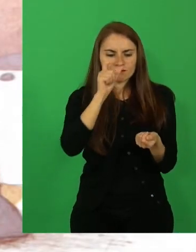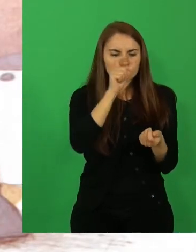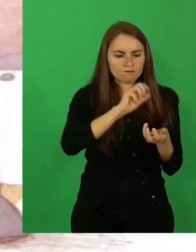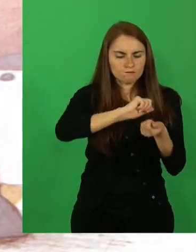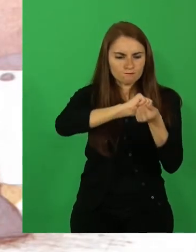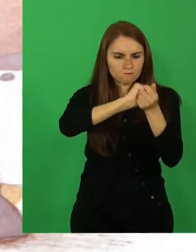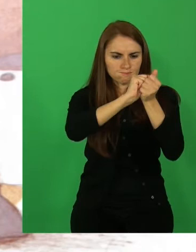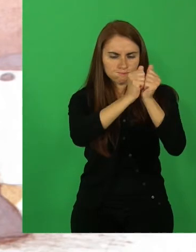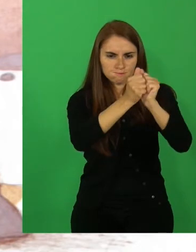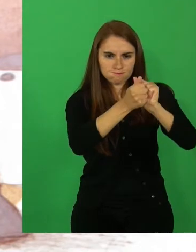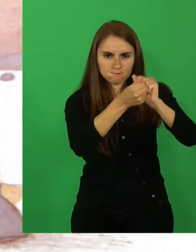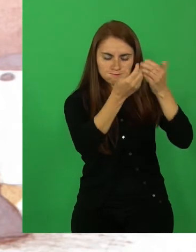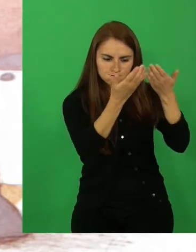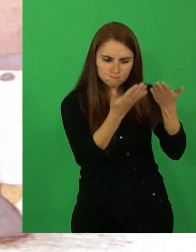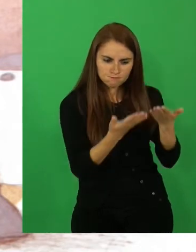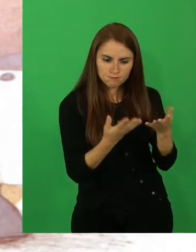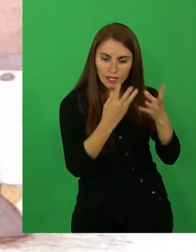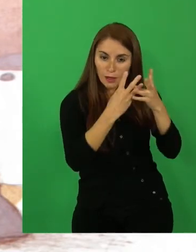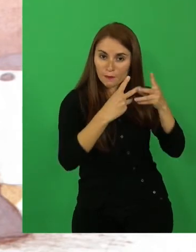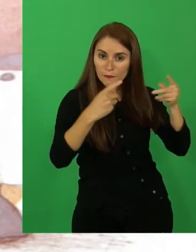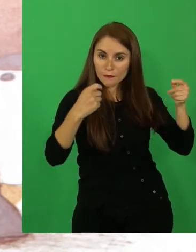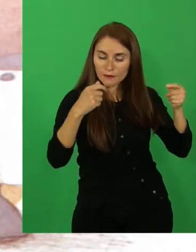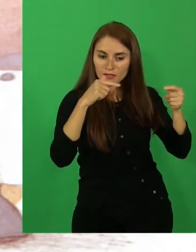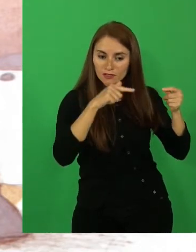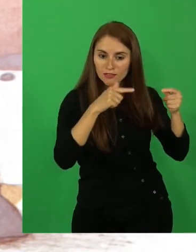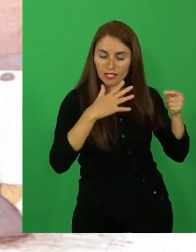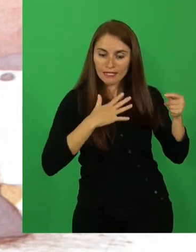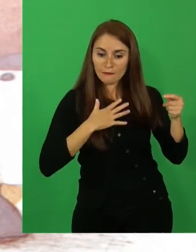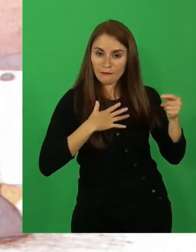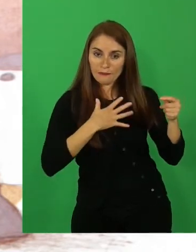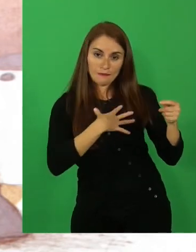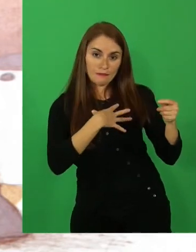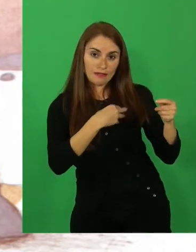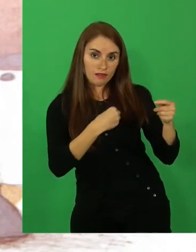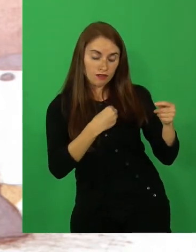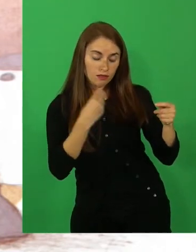a un espíritu que era hijo suyo.